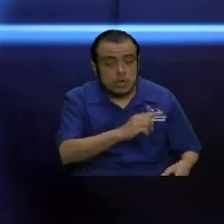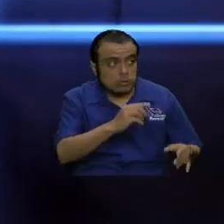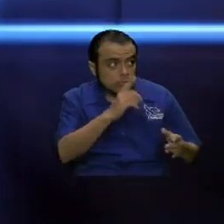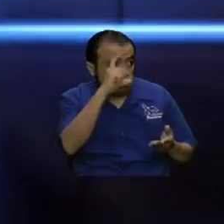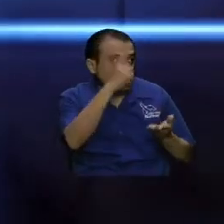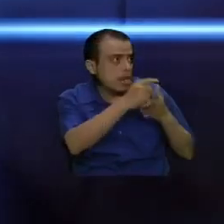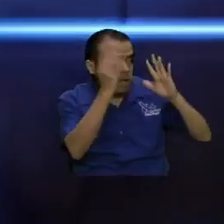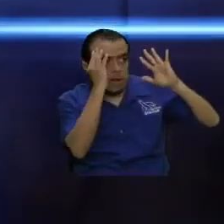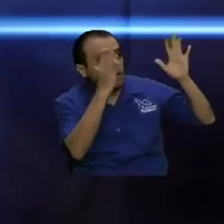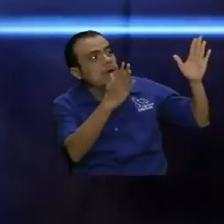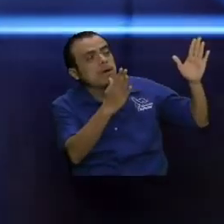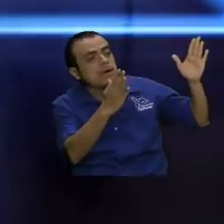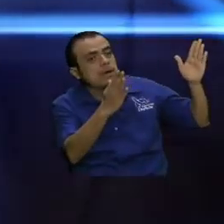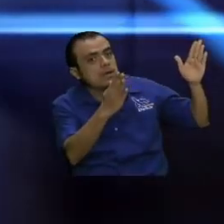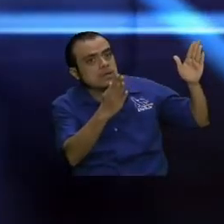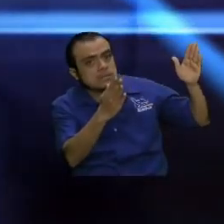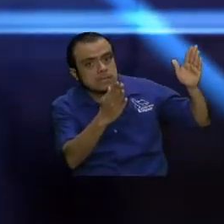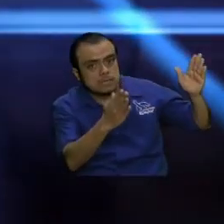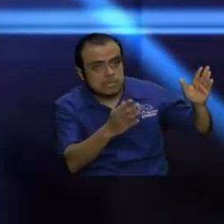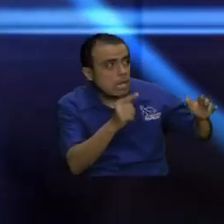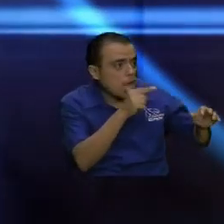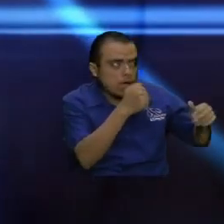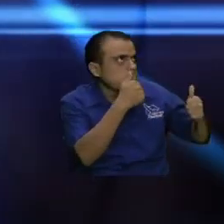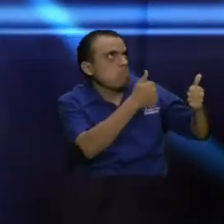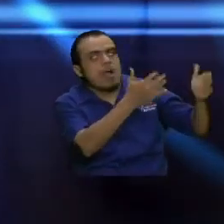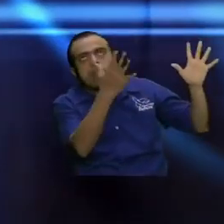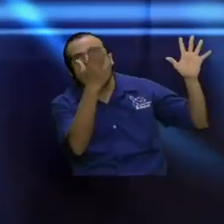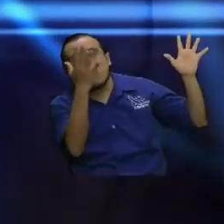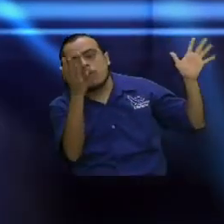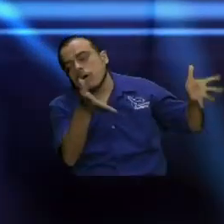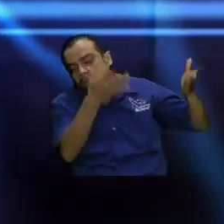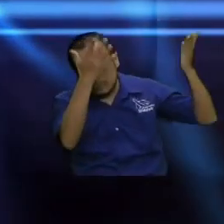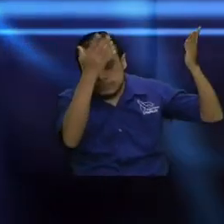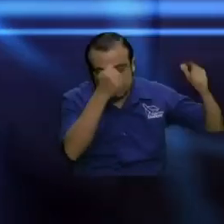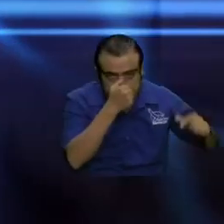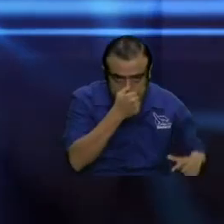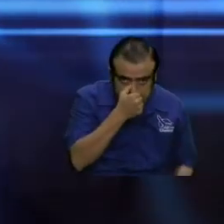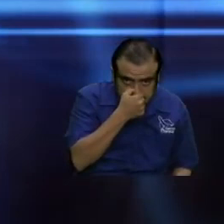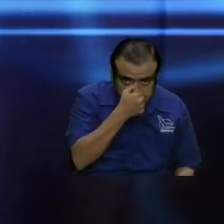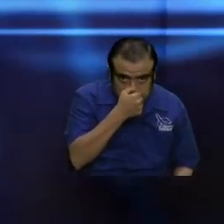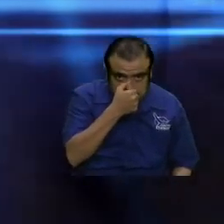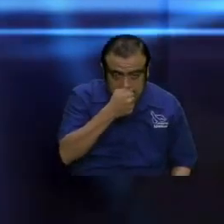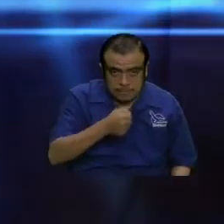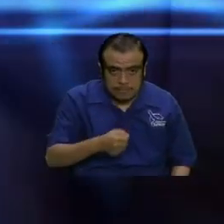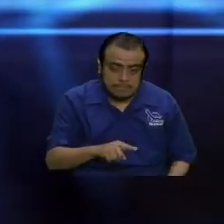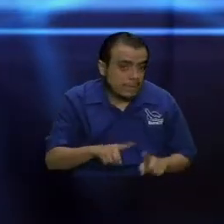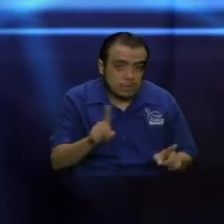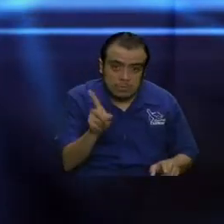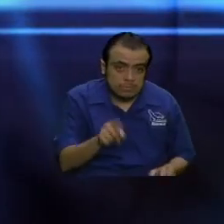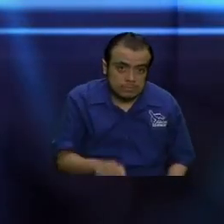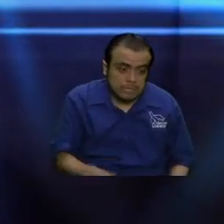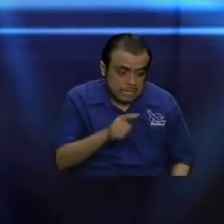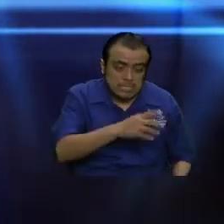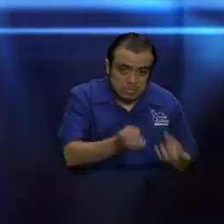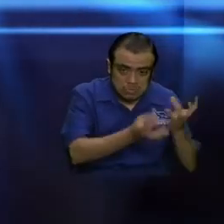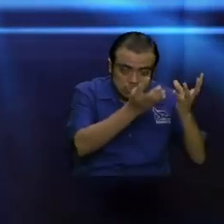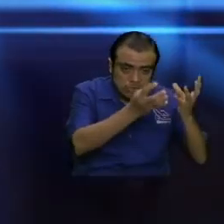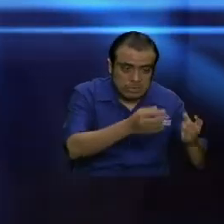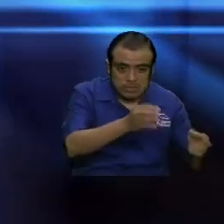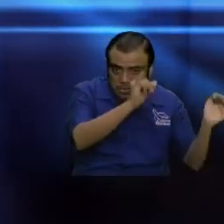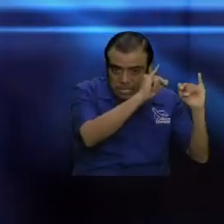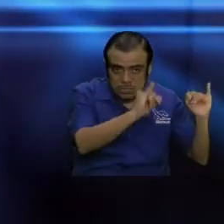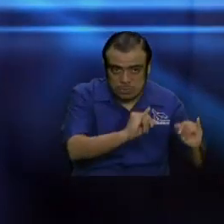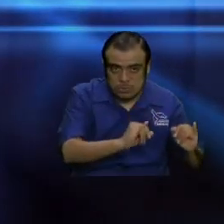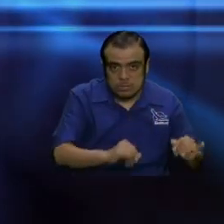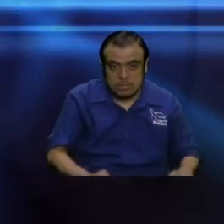que lo que estaba haciendo era bueno y era un culto y que era a una potestad y nadie le puso